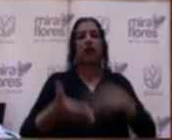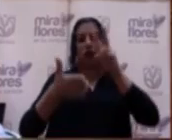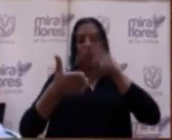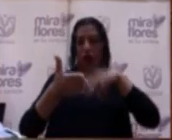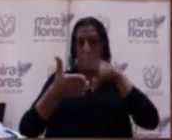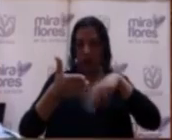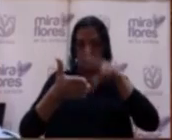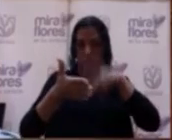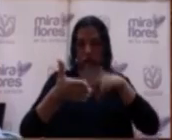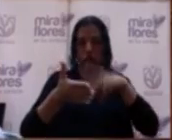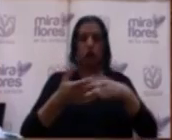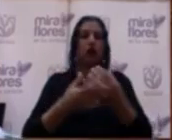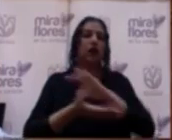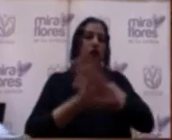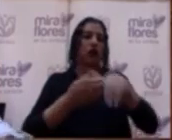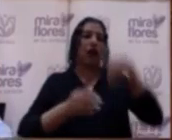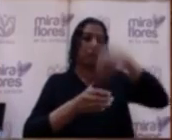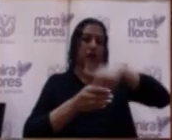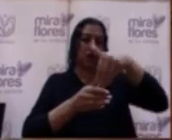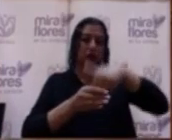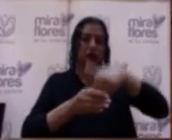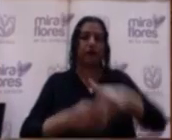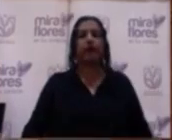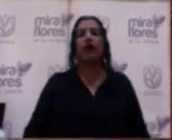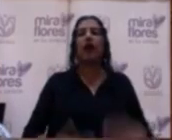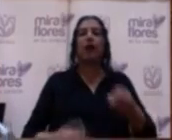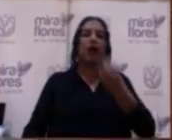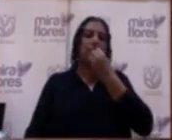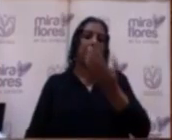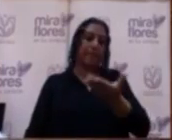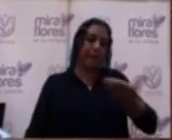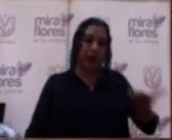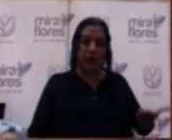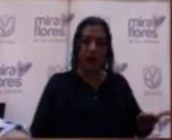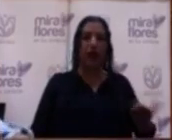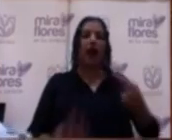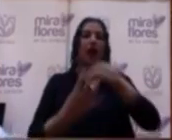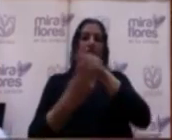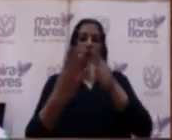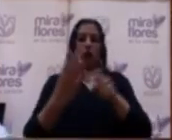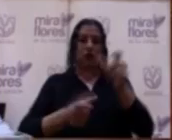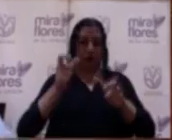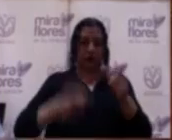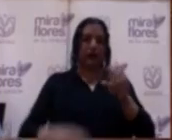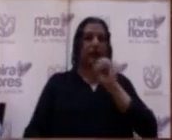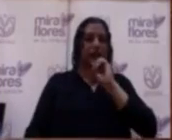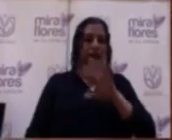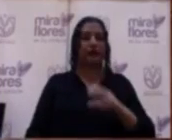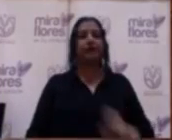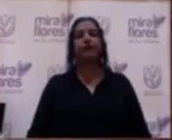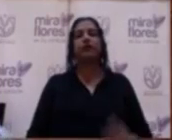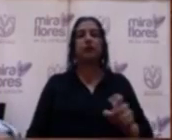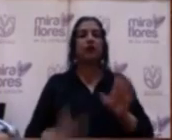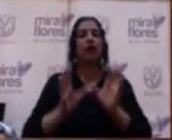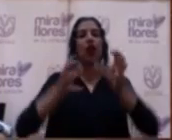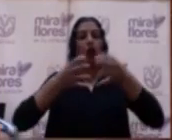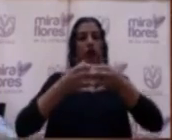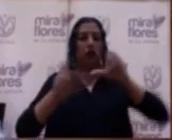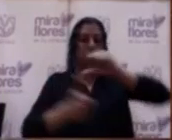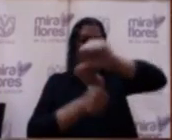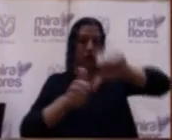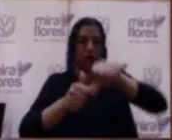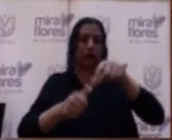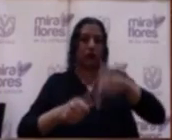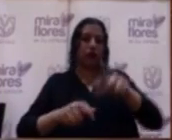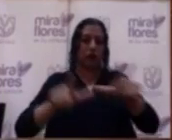estas elecciones. Les damos la bienvenida a las personas mencionadas al Consejo de Coordinación Local